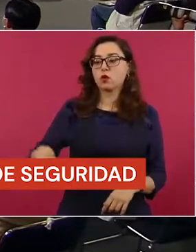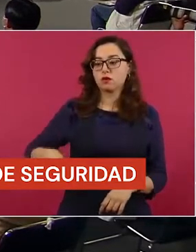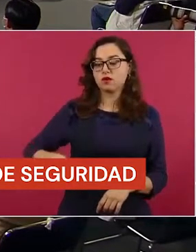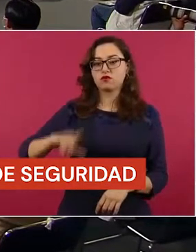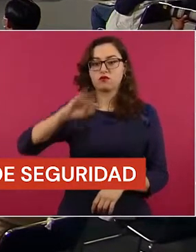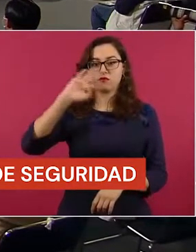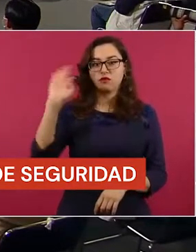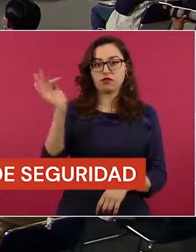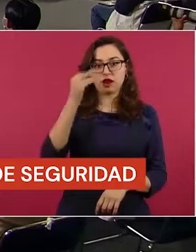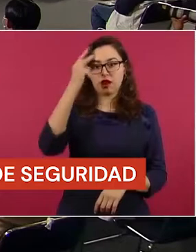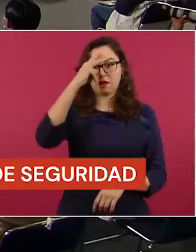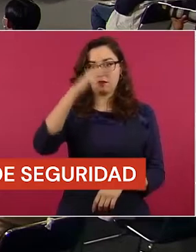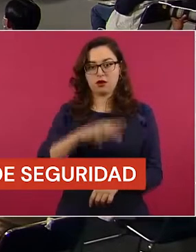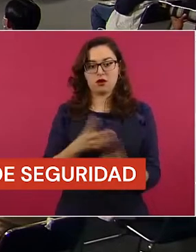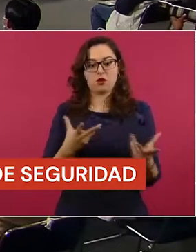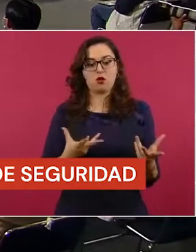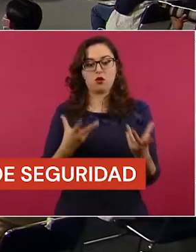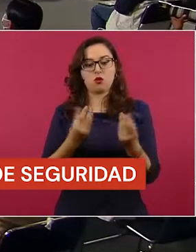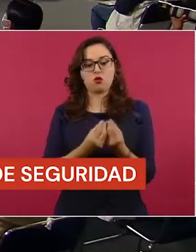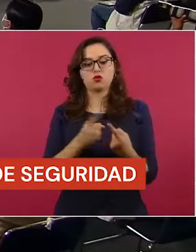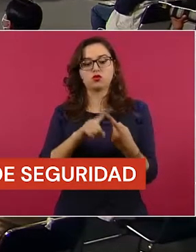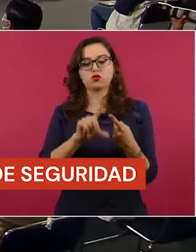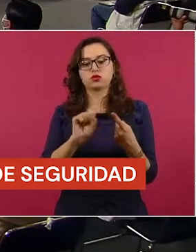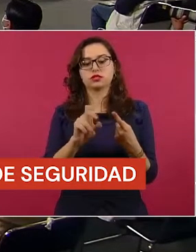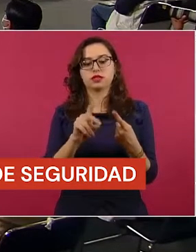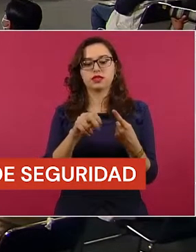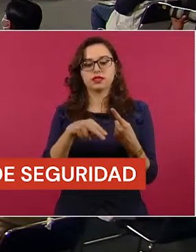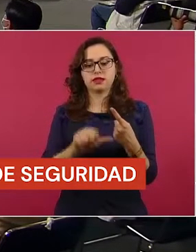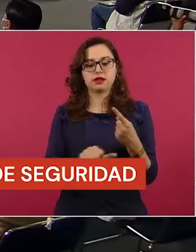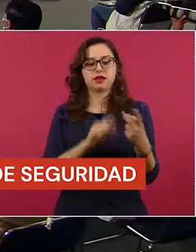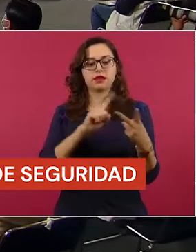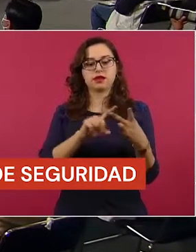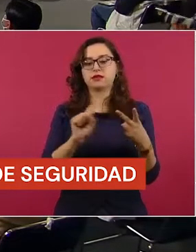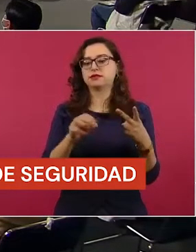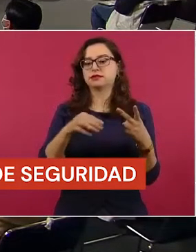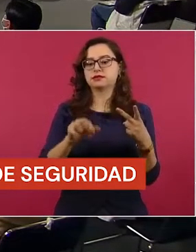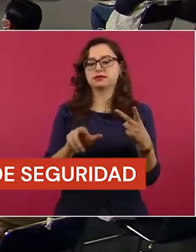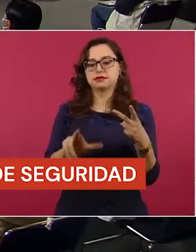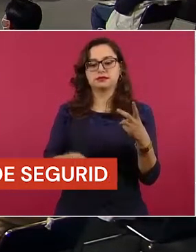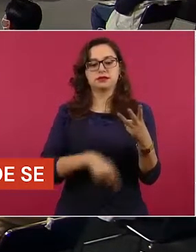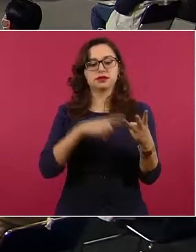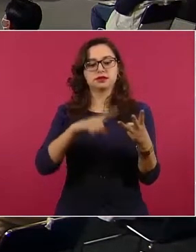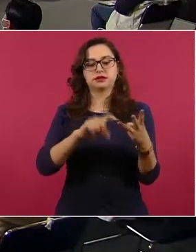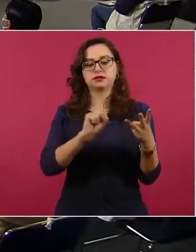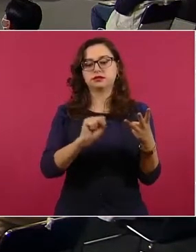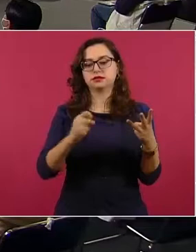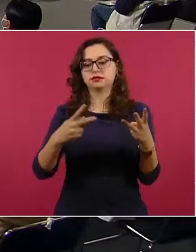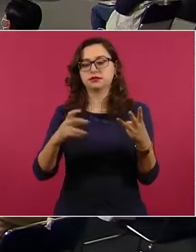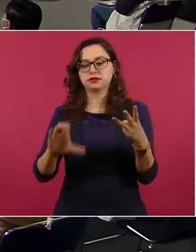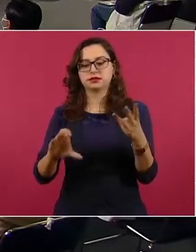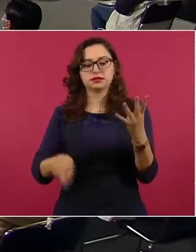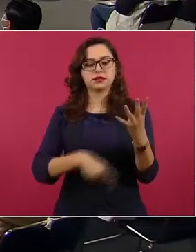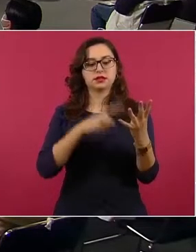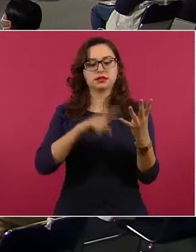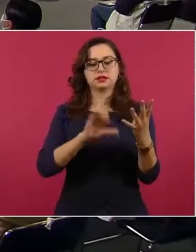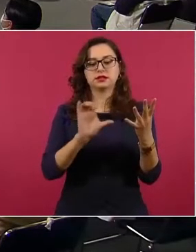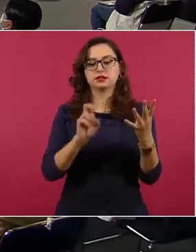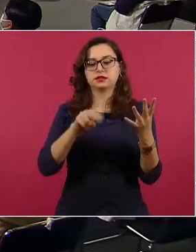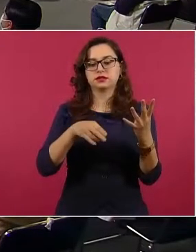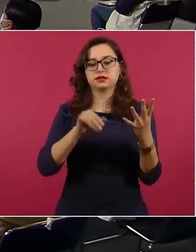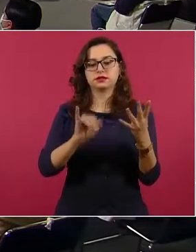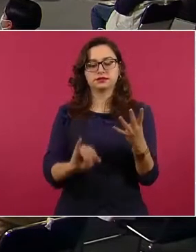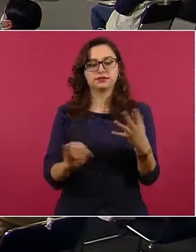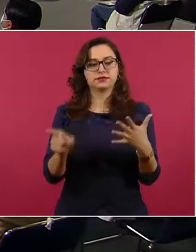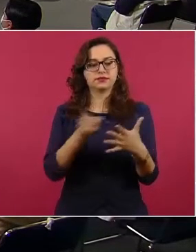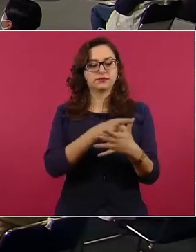de la Secretaría de la Defensa, de la Marina de Seguridad y Protección Ciudadana, del Centro Nacional de Inteligencia,